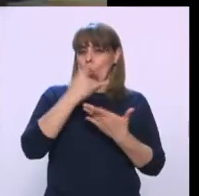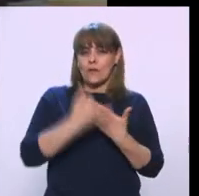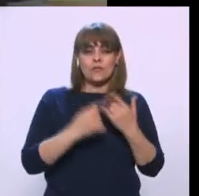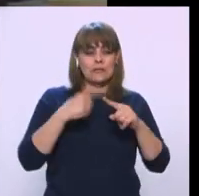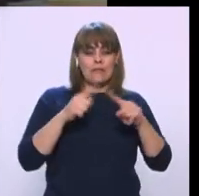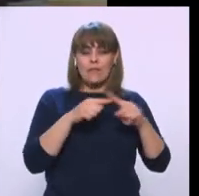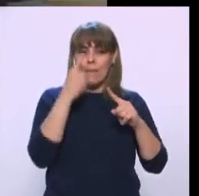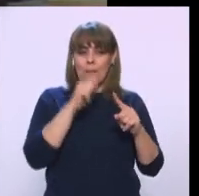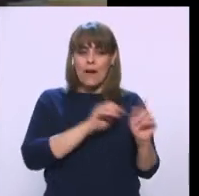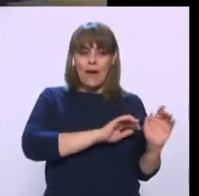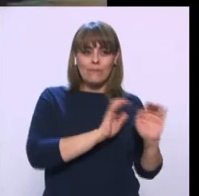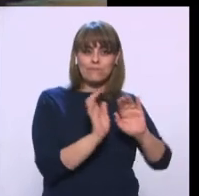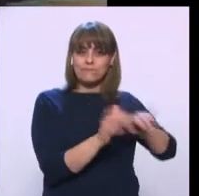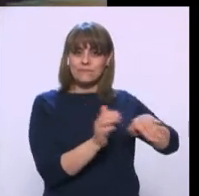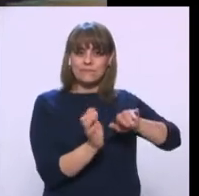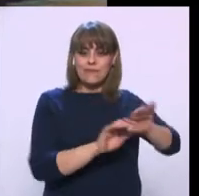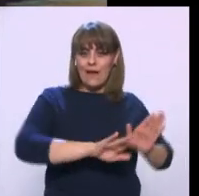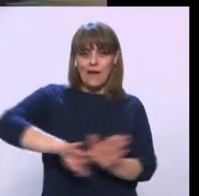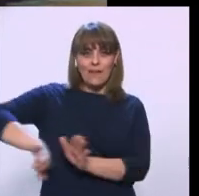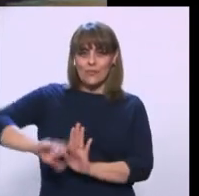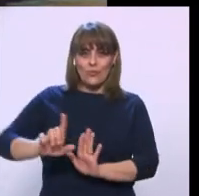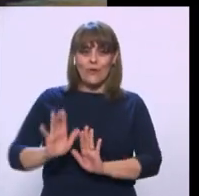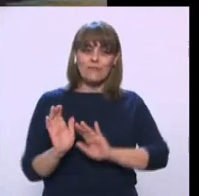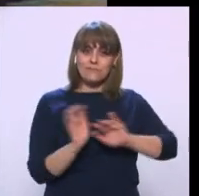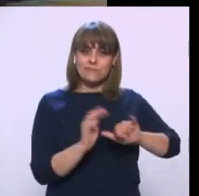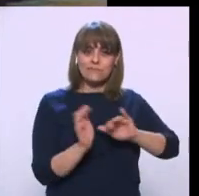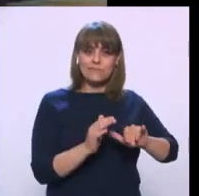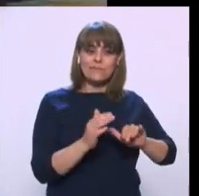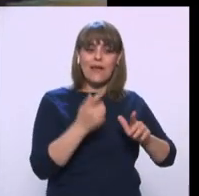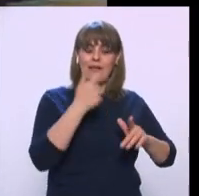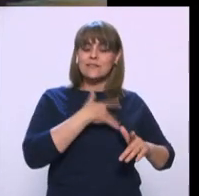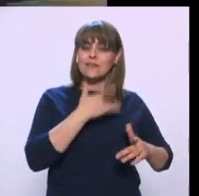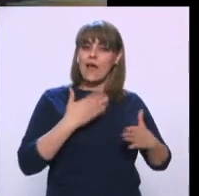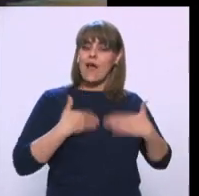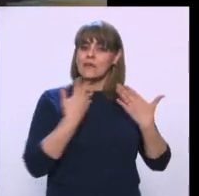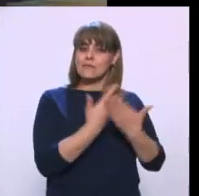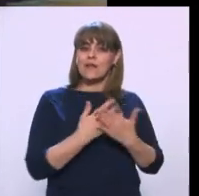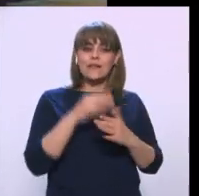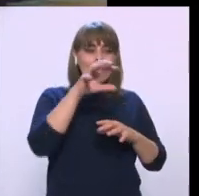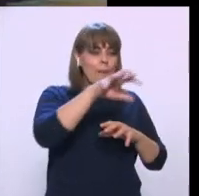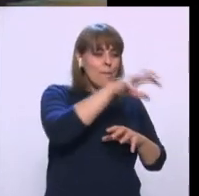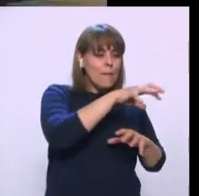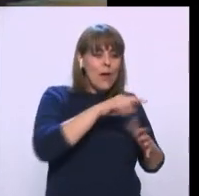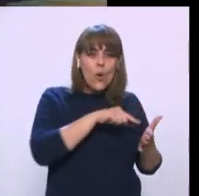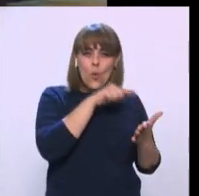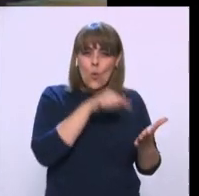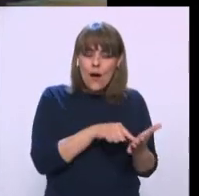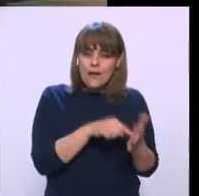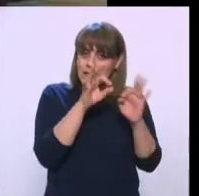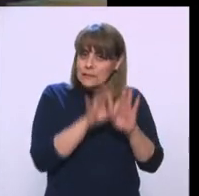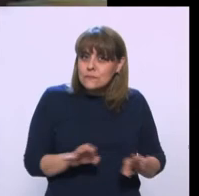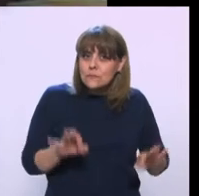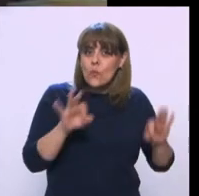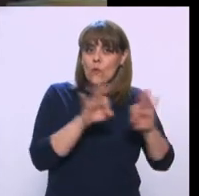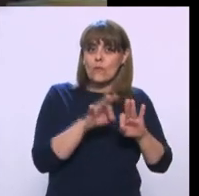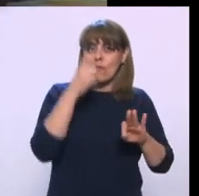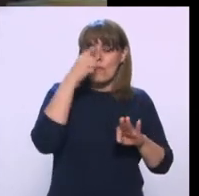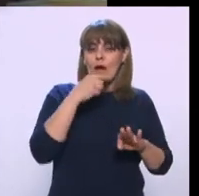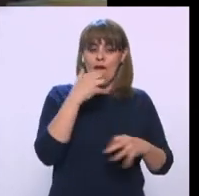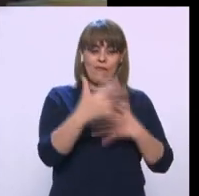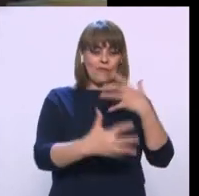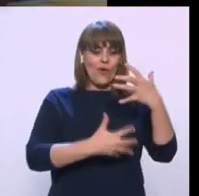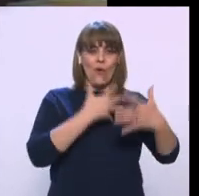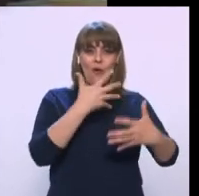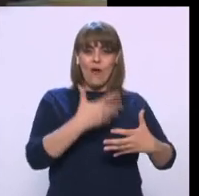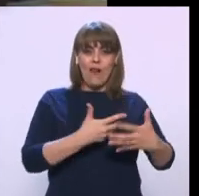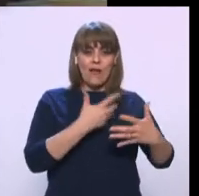construido esa esperanza en lugares y regiones determinantes en términos de las violencias